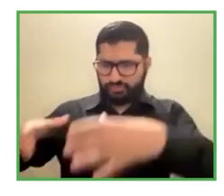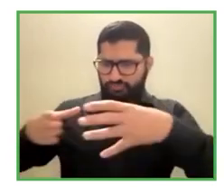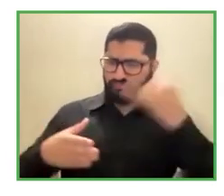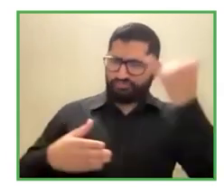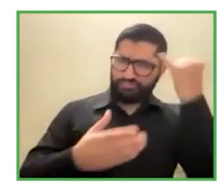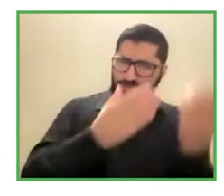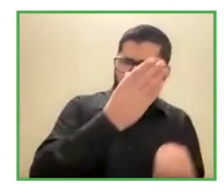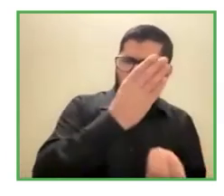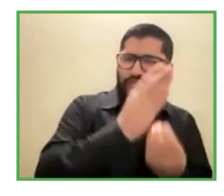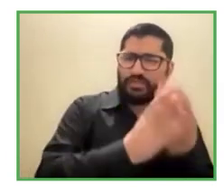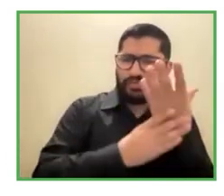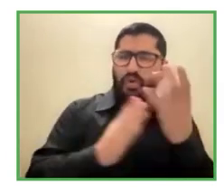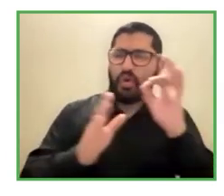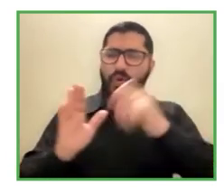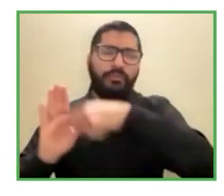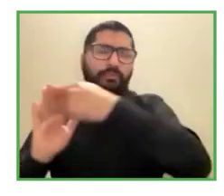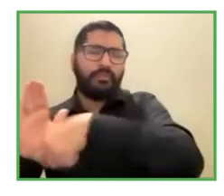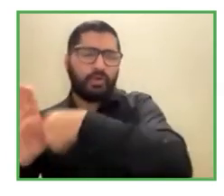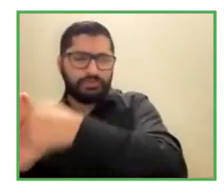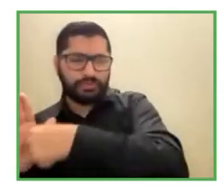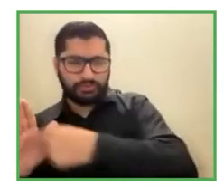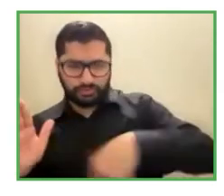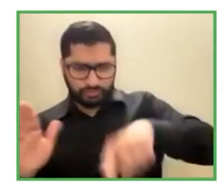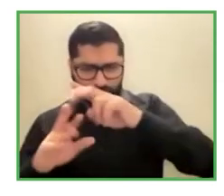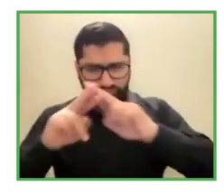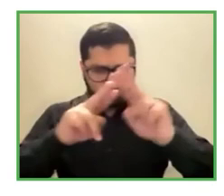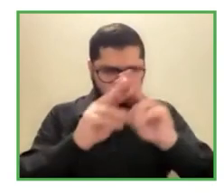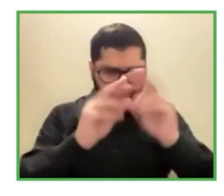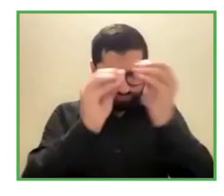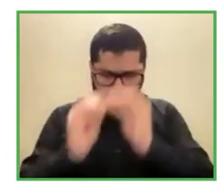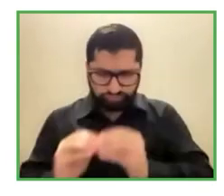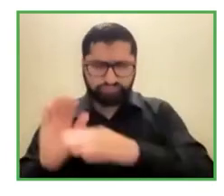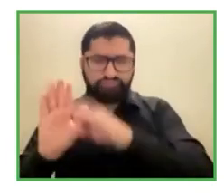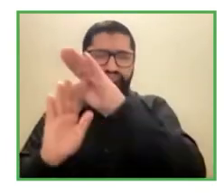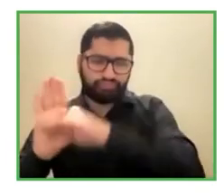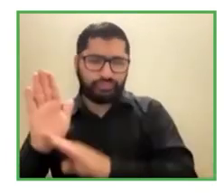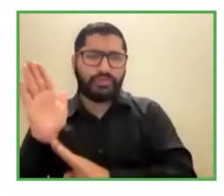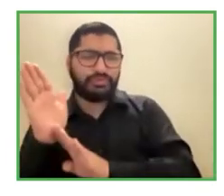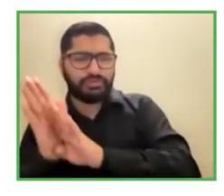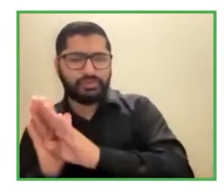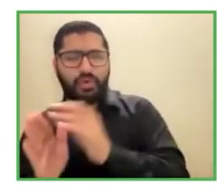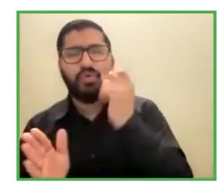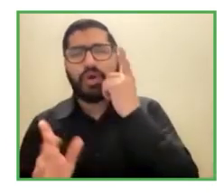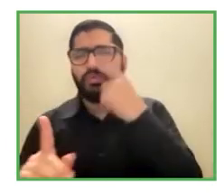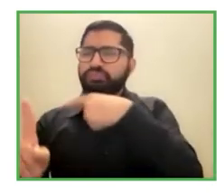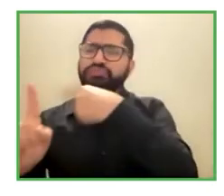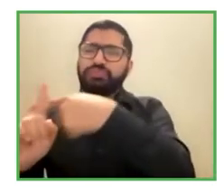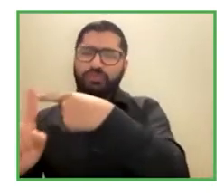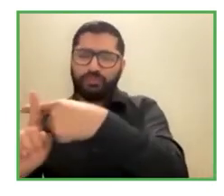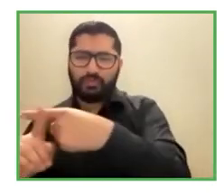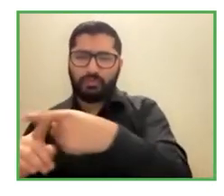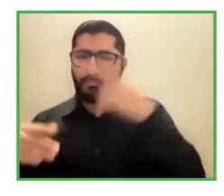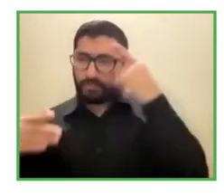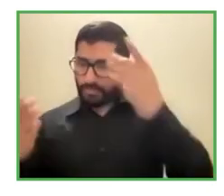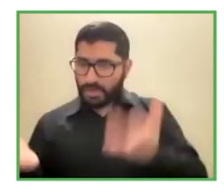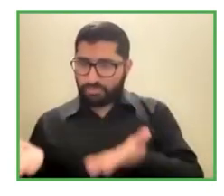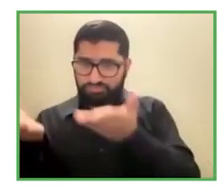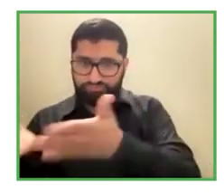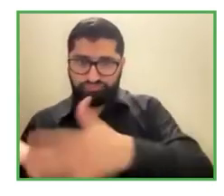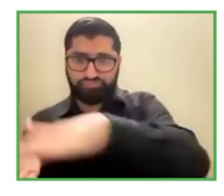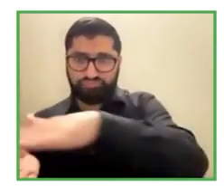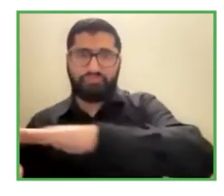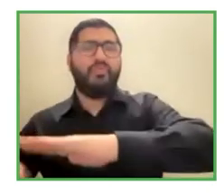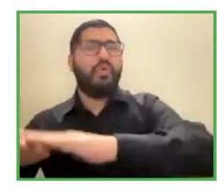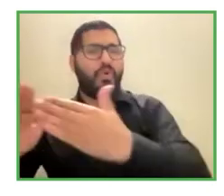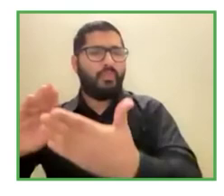¿cuáles han sido los efectos positivos para la comunidad que vive cerca de ustedes no es cierto